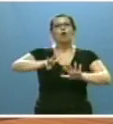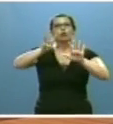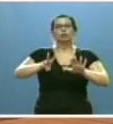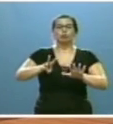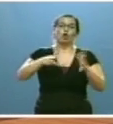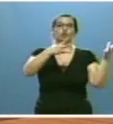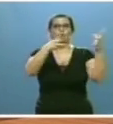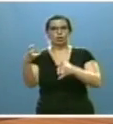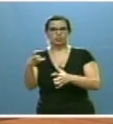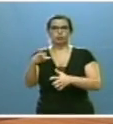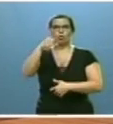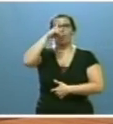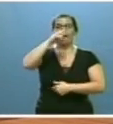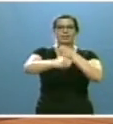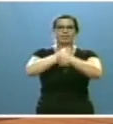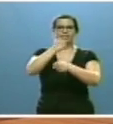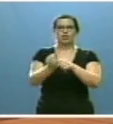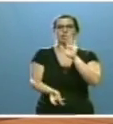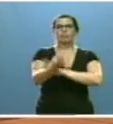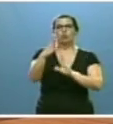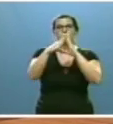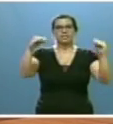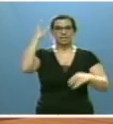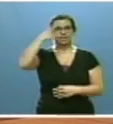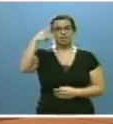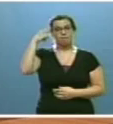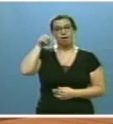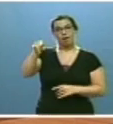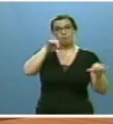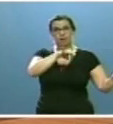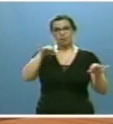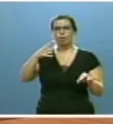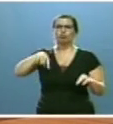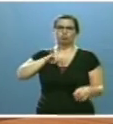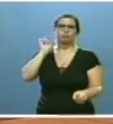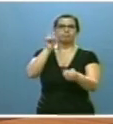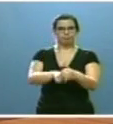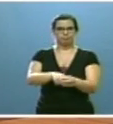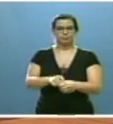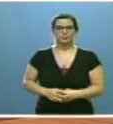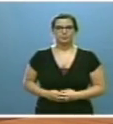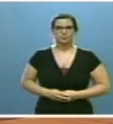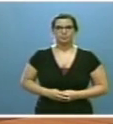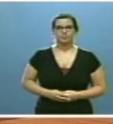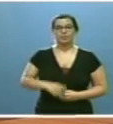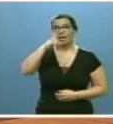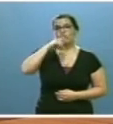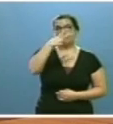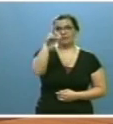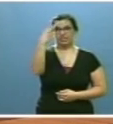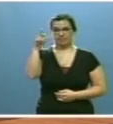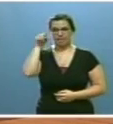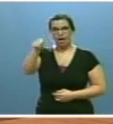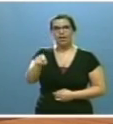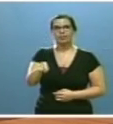creación de la Universidad de Salamanca, en cuya preparación y desarrollo estaremos presentes. 2020 será